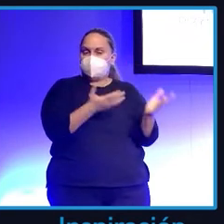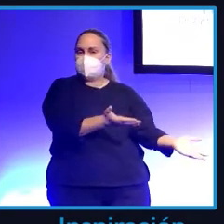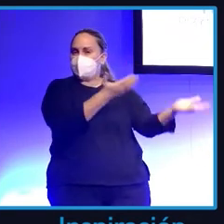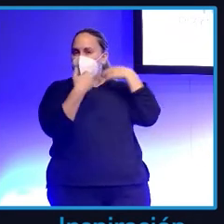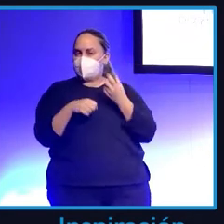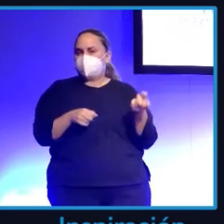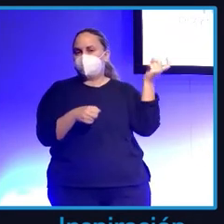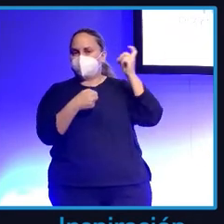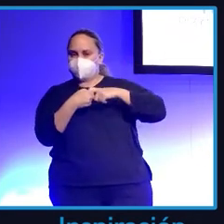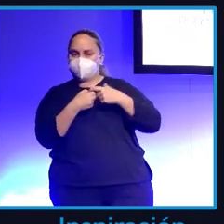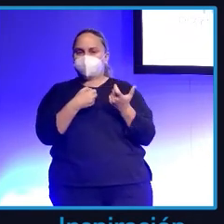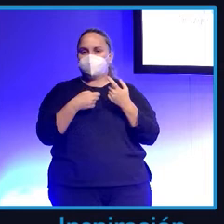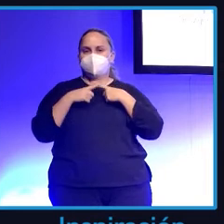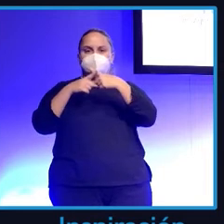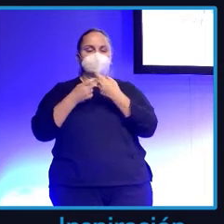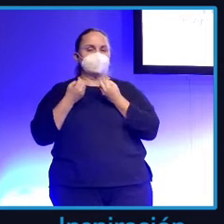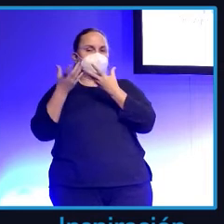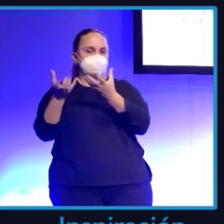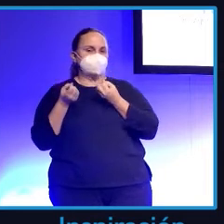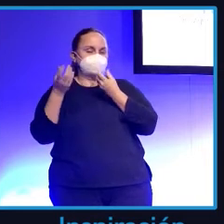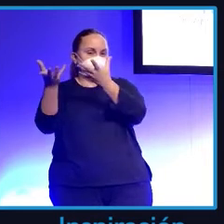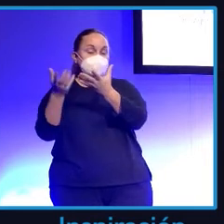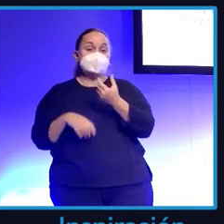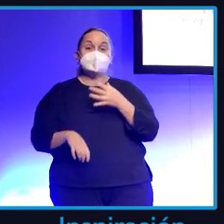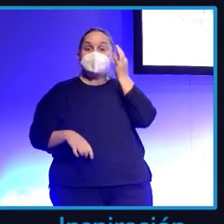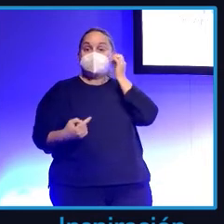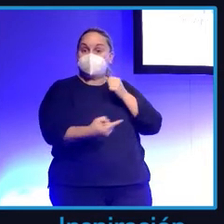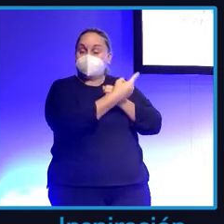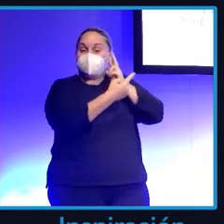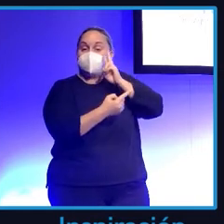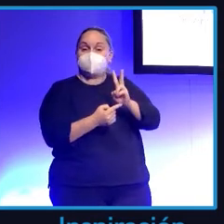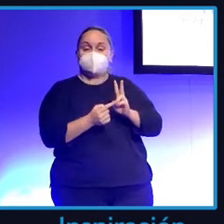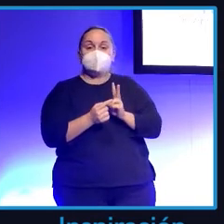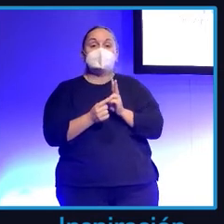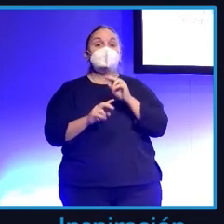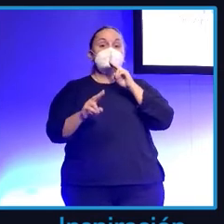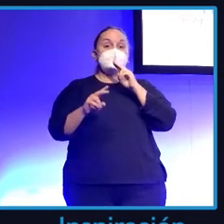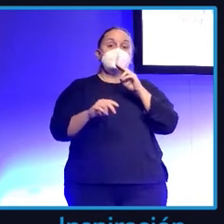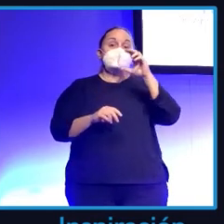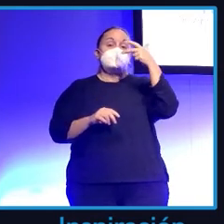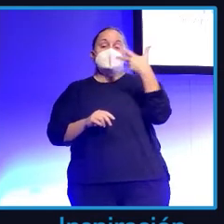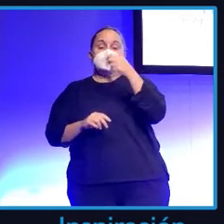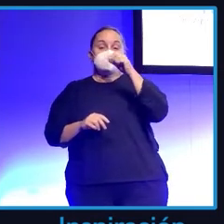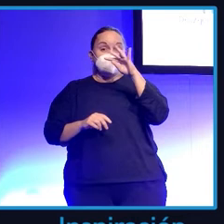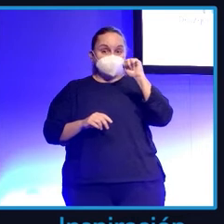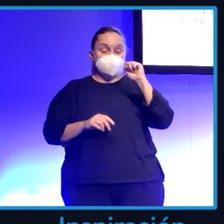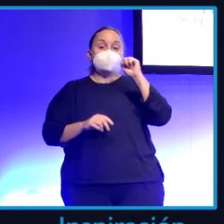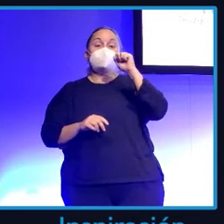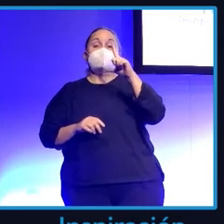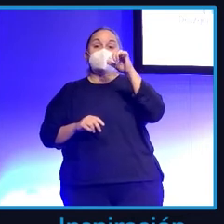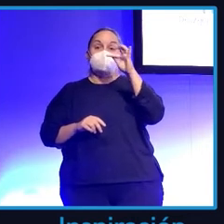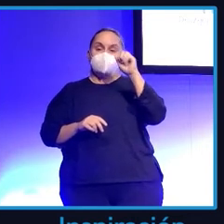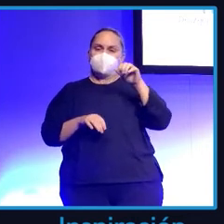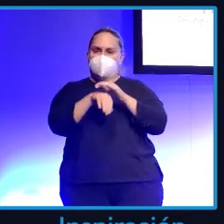tiempo a compartirlo. Y esta chica que veis aquí, Chati Alfaro, es amiga mía, y su madre falleció por coronavirus